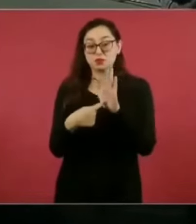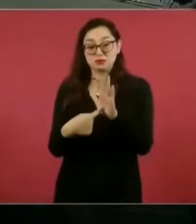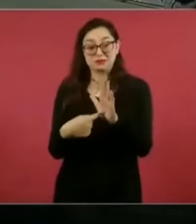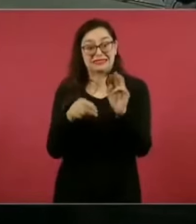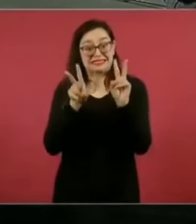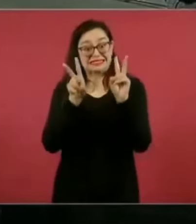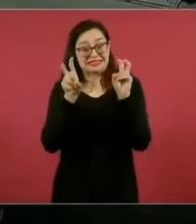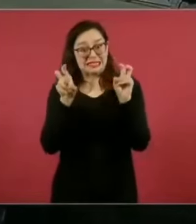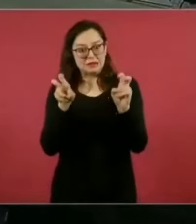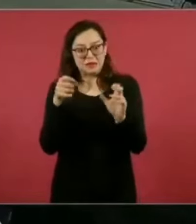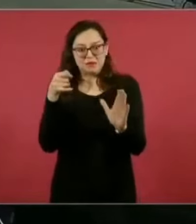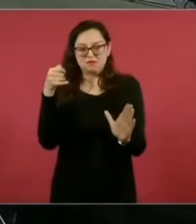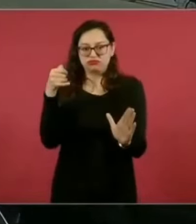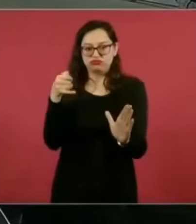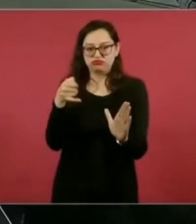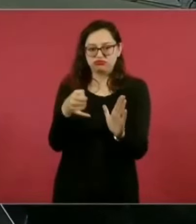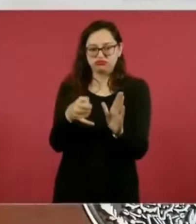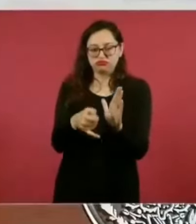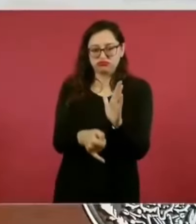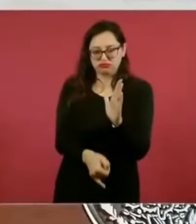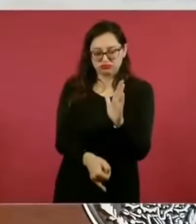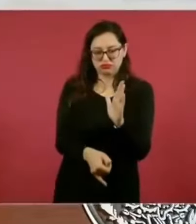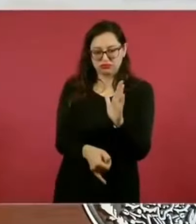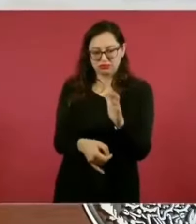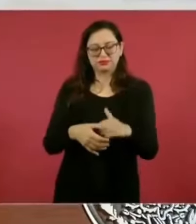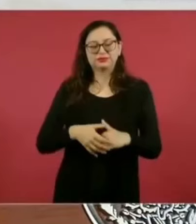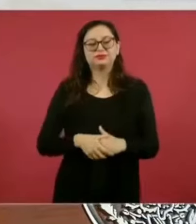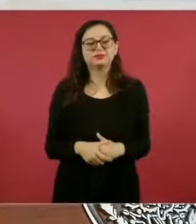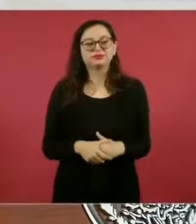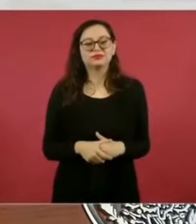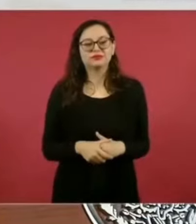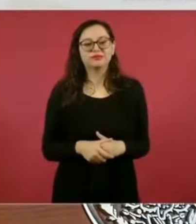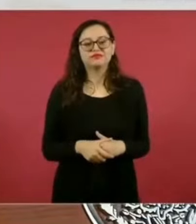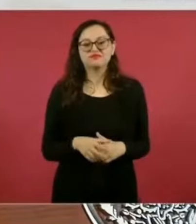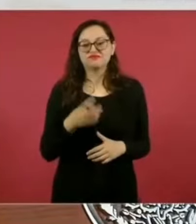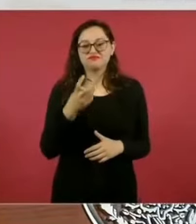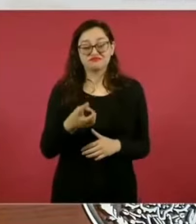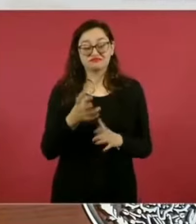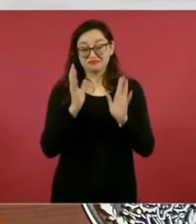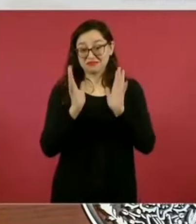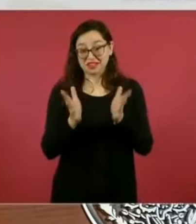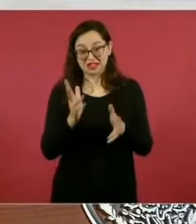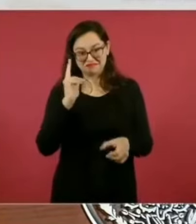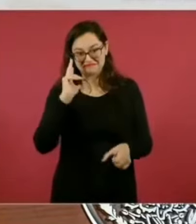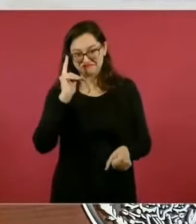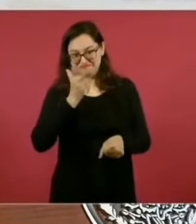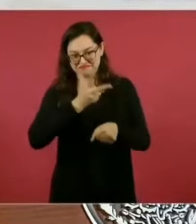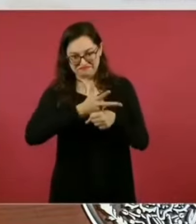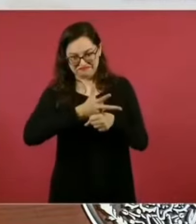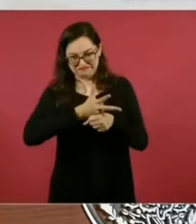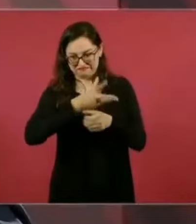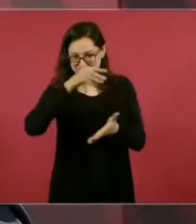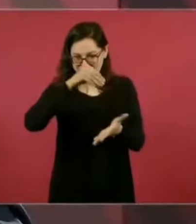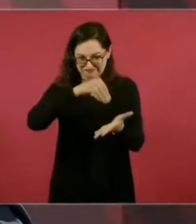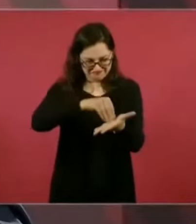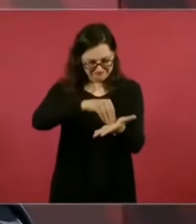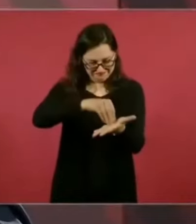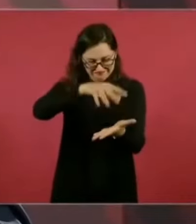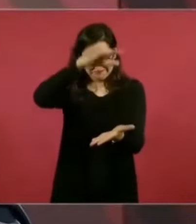que va a quedar ahí, porque esa